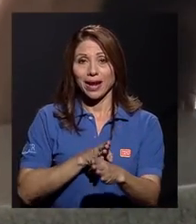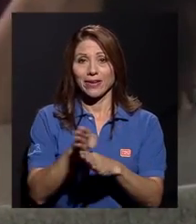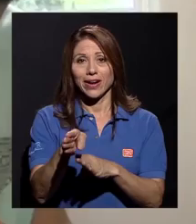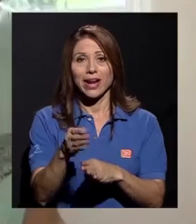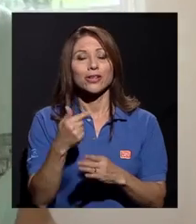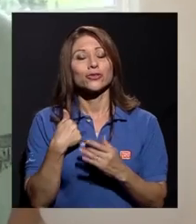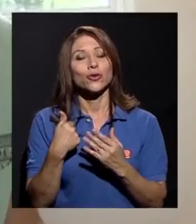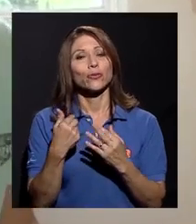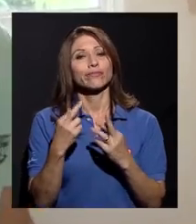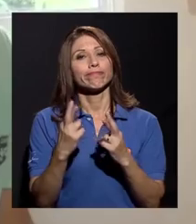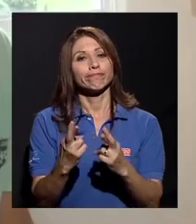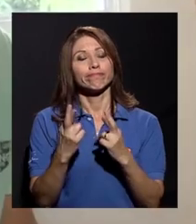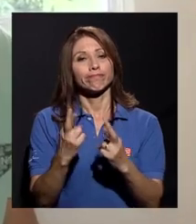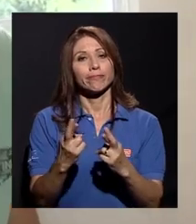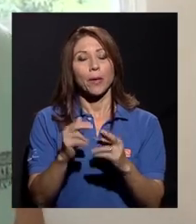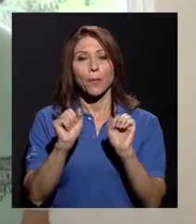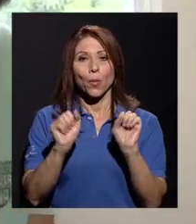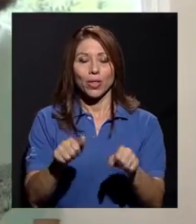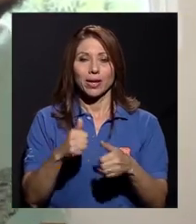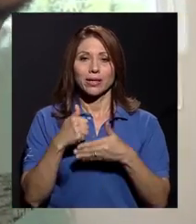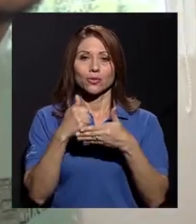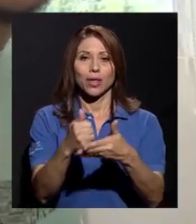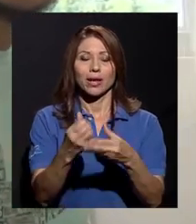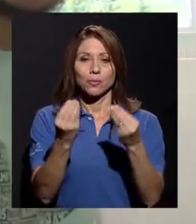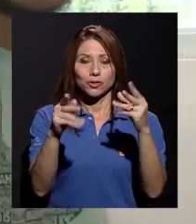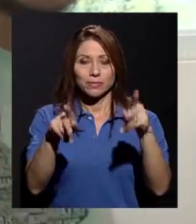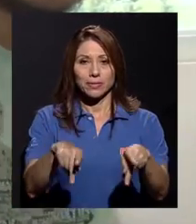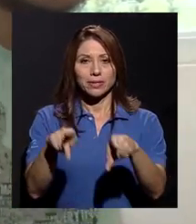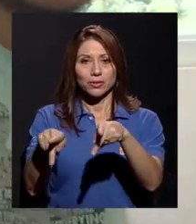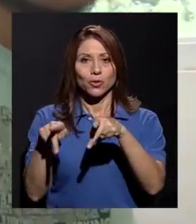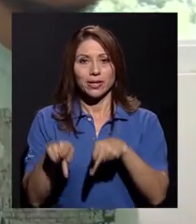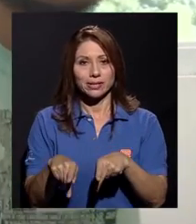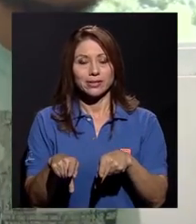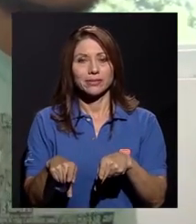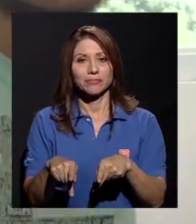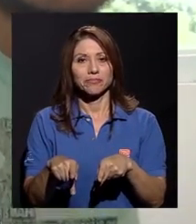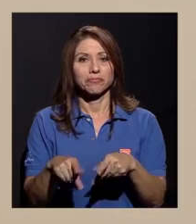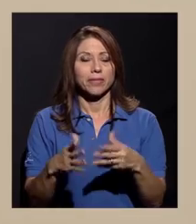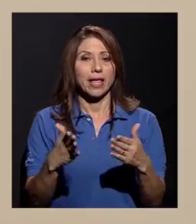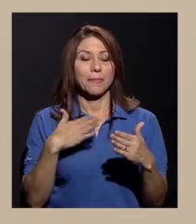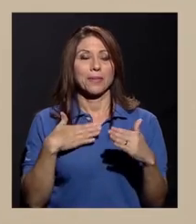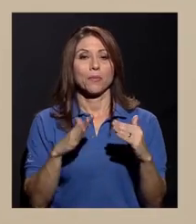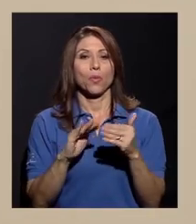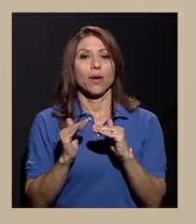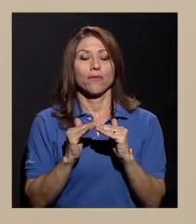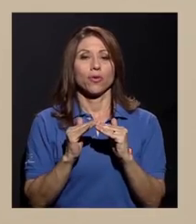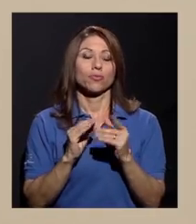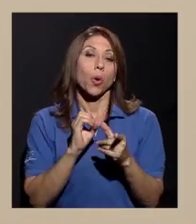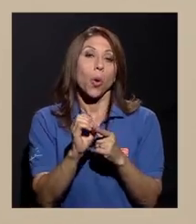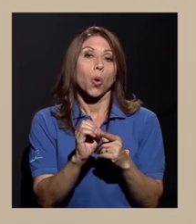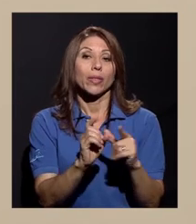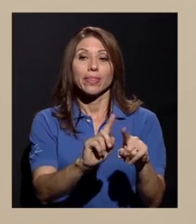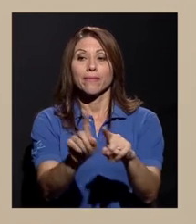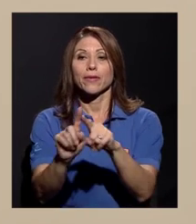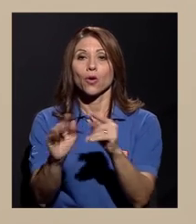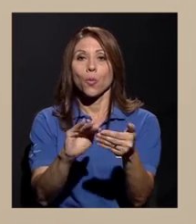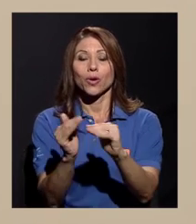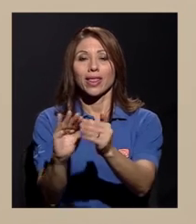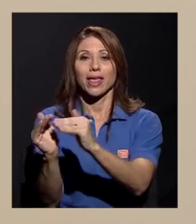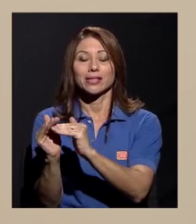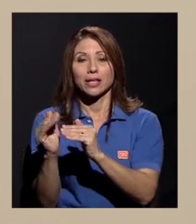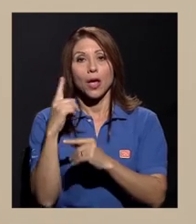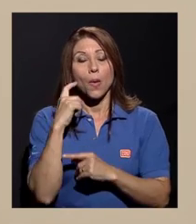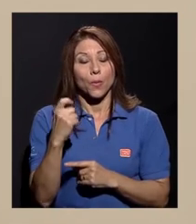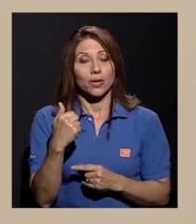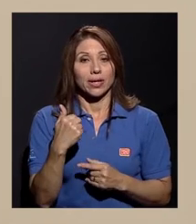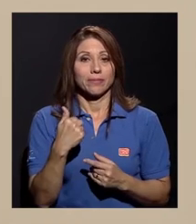realmente poder ayudar a muchas personas. En mi pueblo o comunidades, porque, bueno, por mención, es de